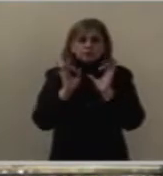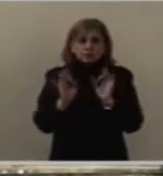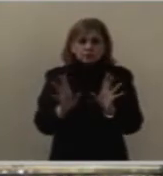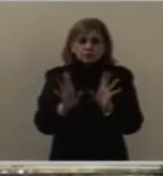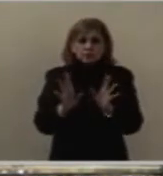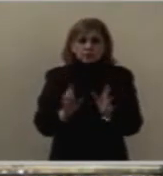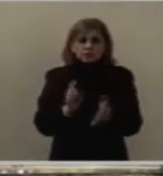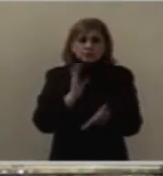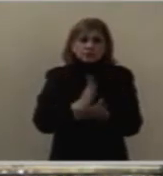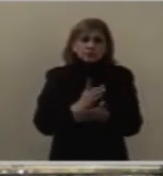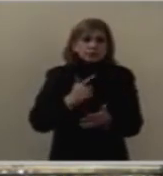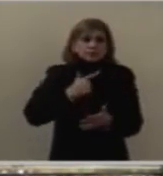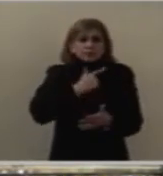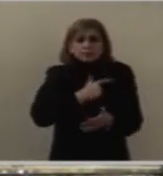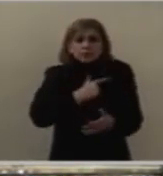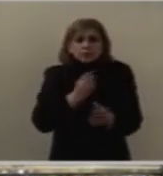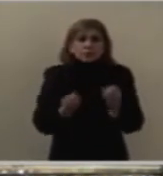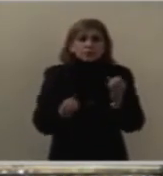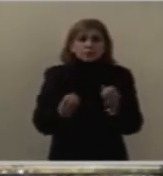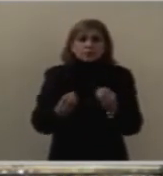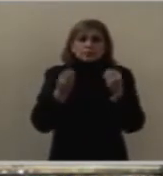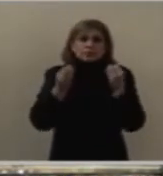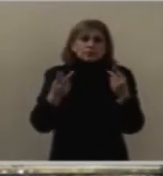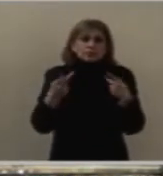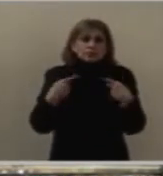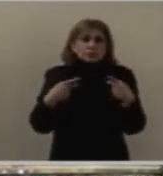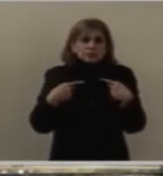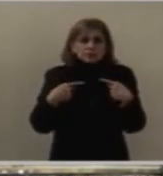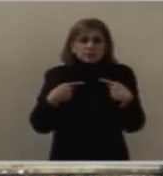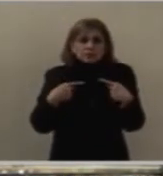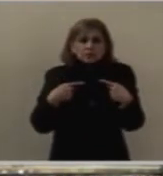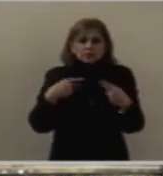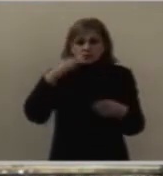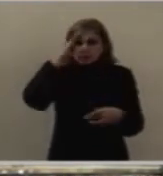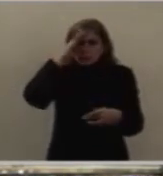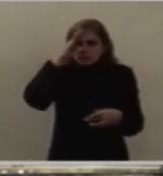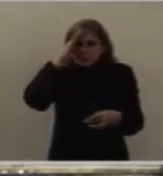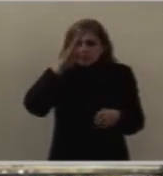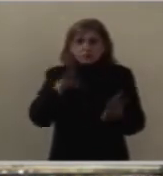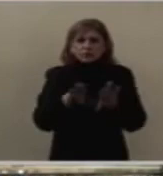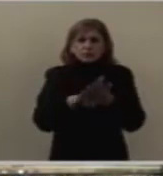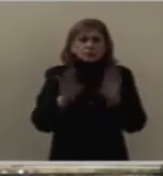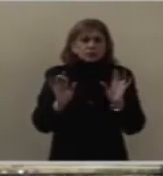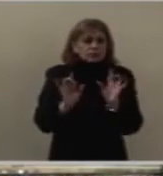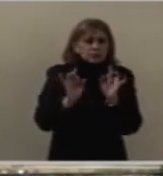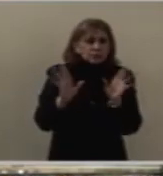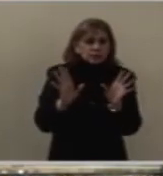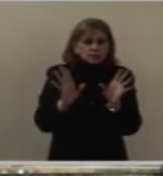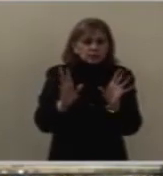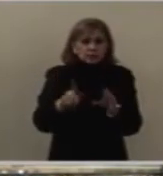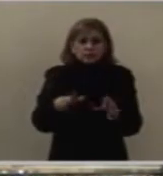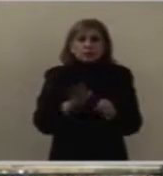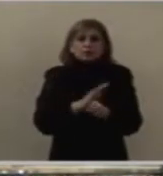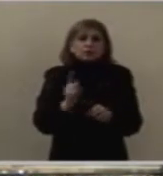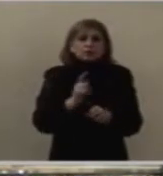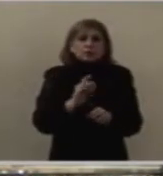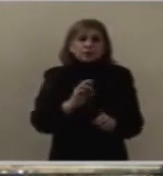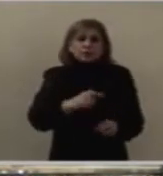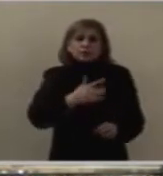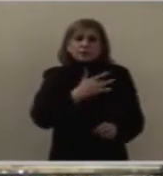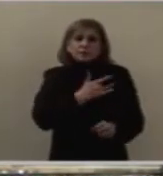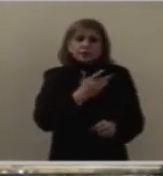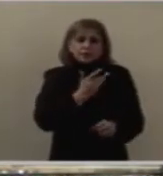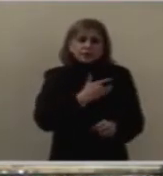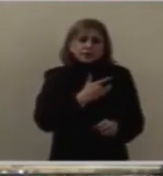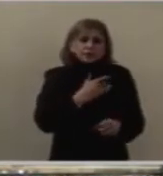son atractivas a las reacciones humanas, porque el corazón humano es siempre